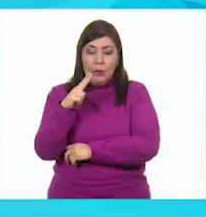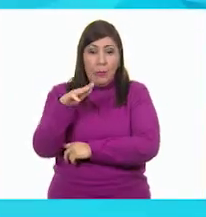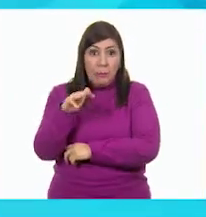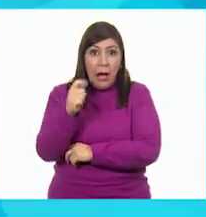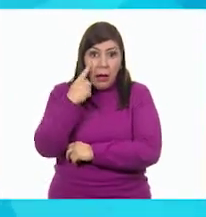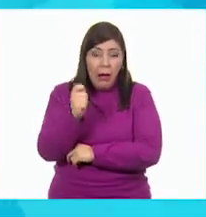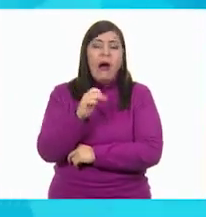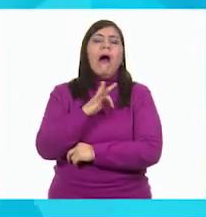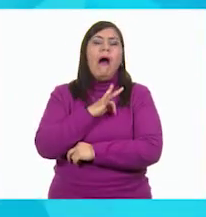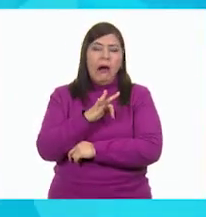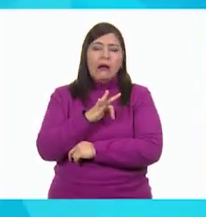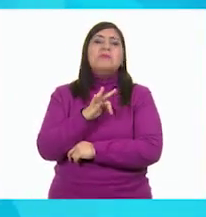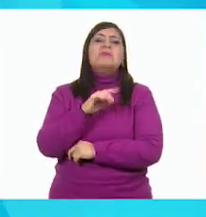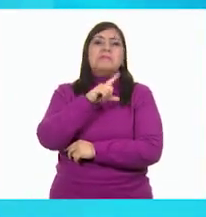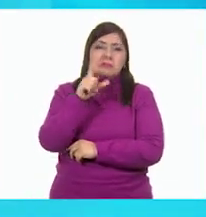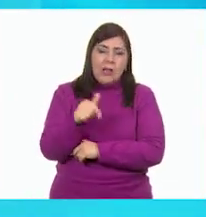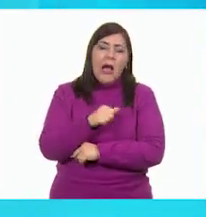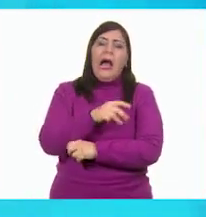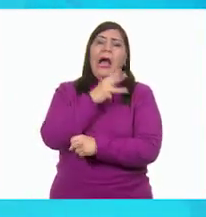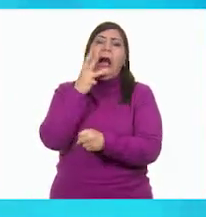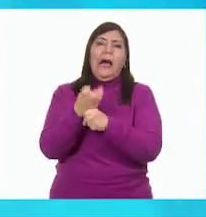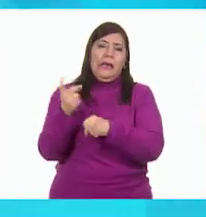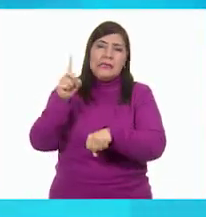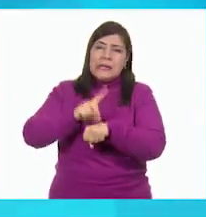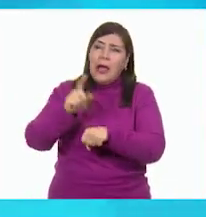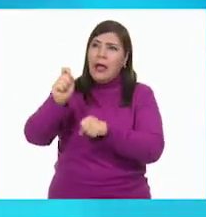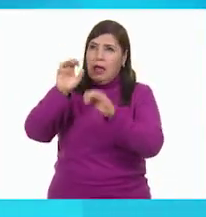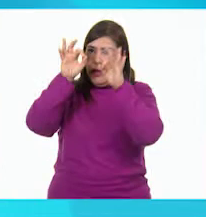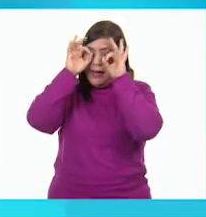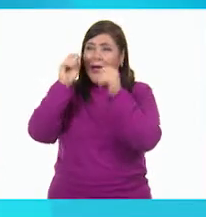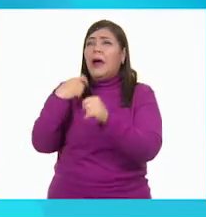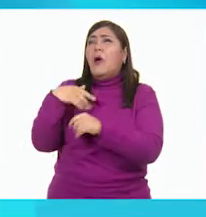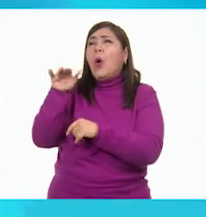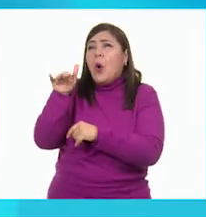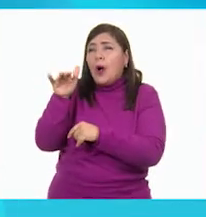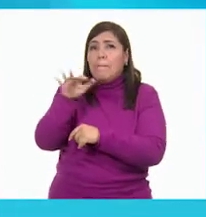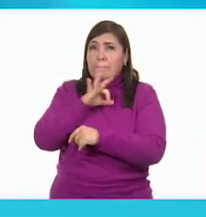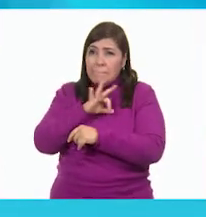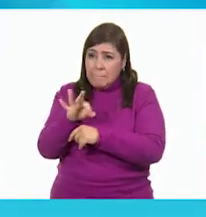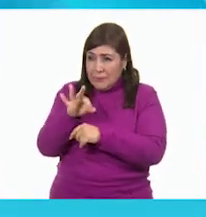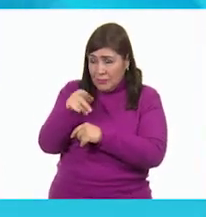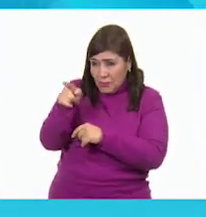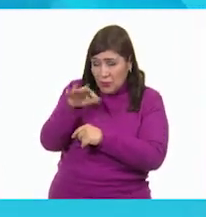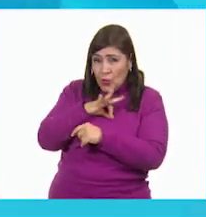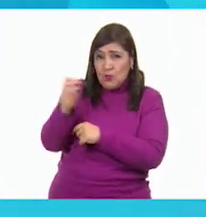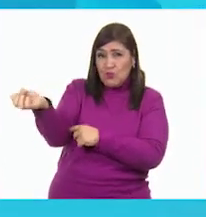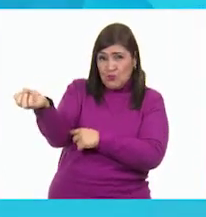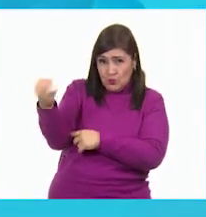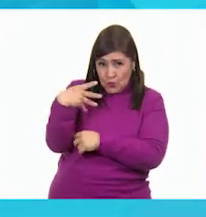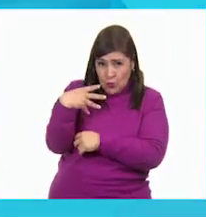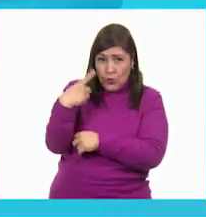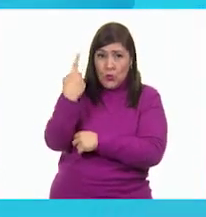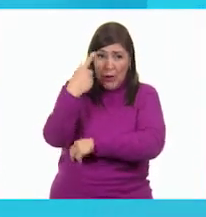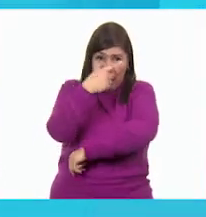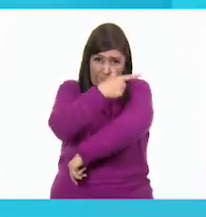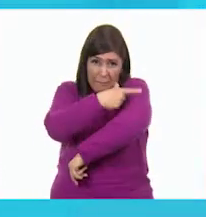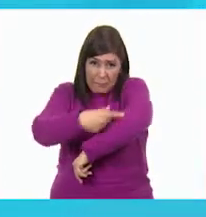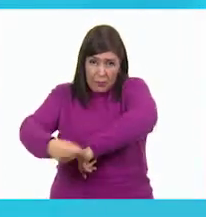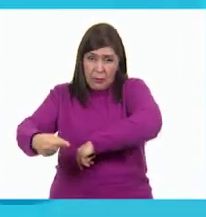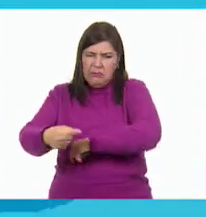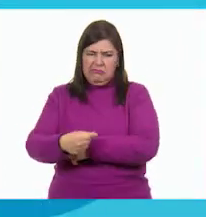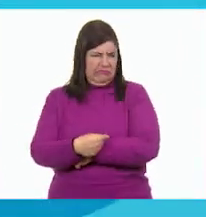día se encontró al tecolote. Oye, amigo, le dijo, ¿me puedes regalar una de tus plumas?